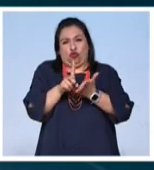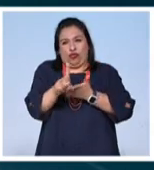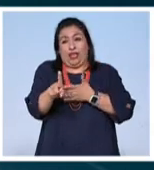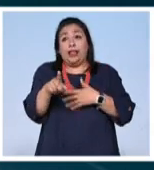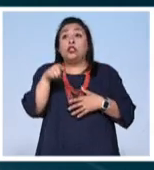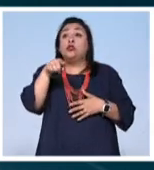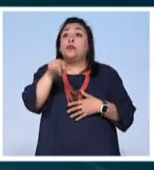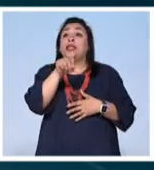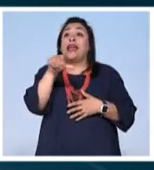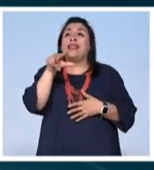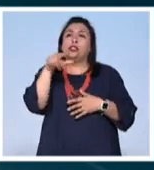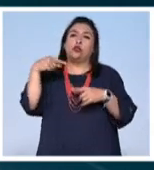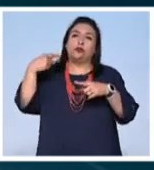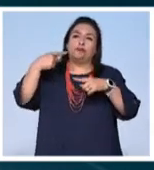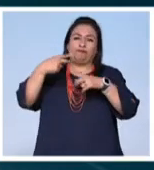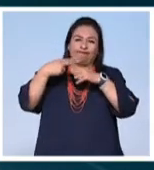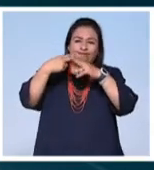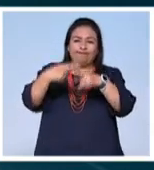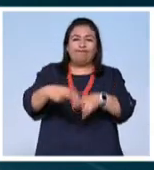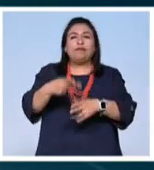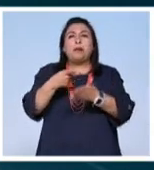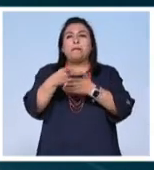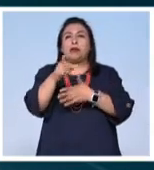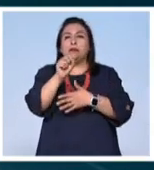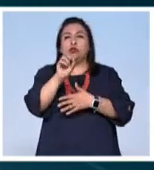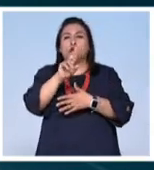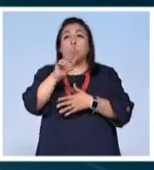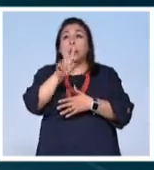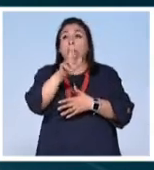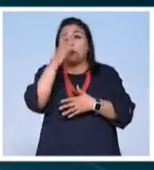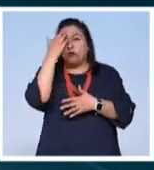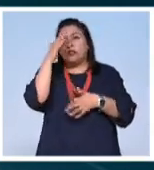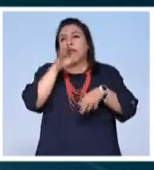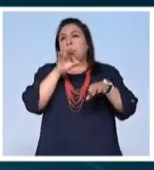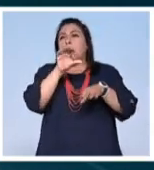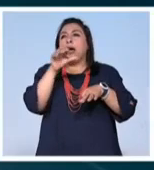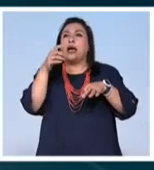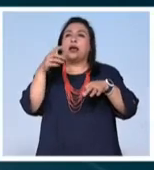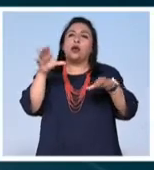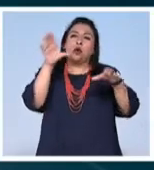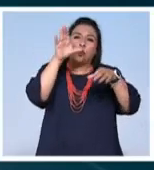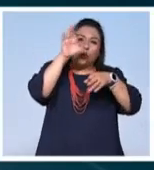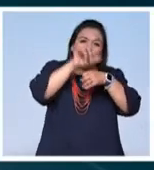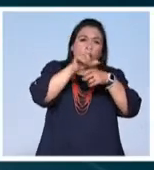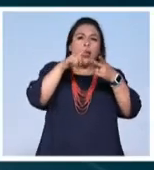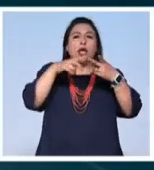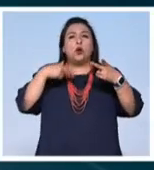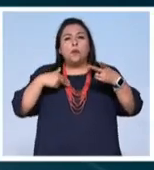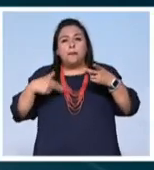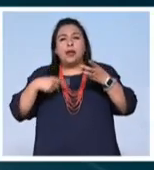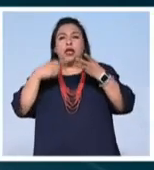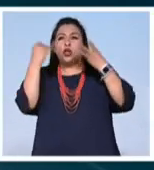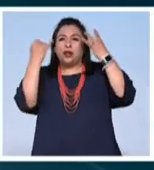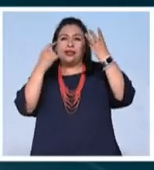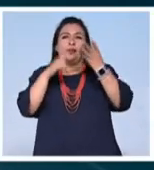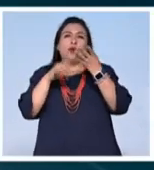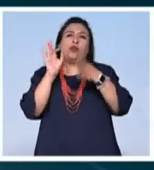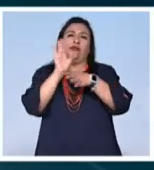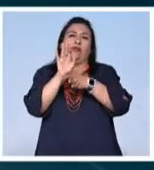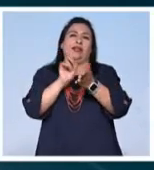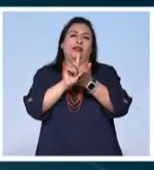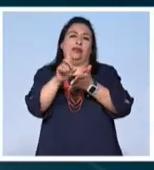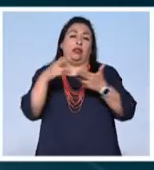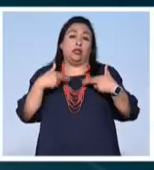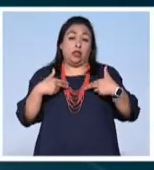En sus 18 ediciones, la presea Sor Juana ha reconocido la labor de personalidades en el ámbito cultural, humanista, creativo y de defensa de